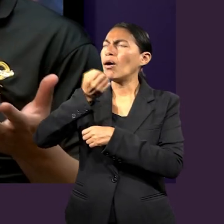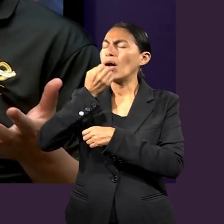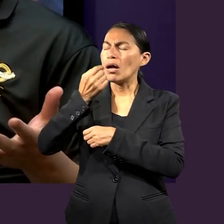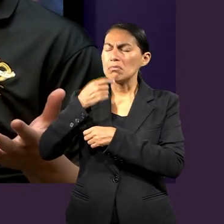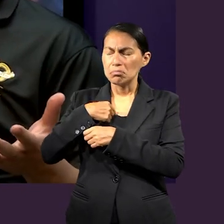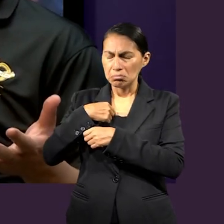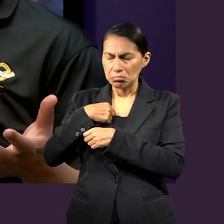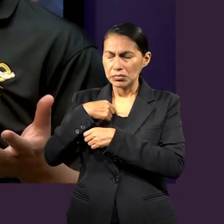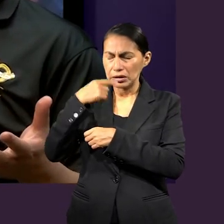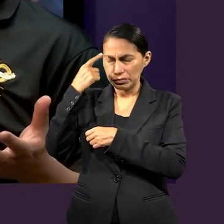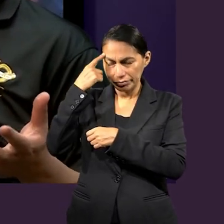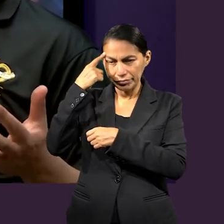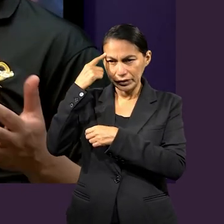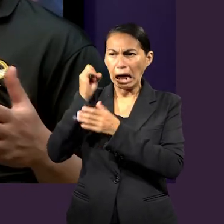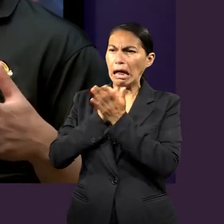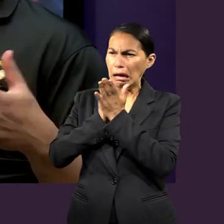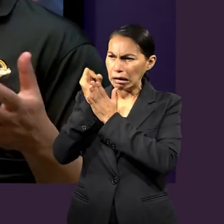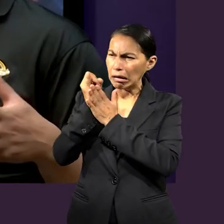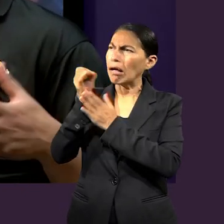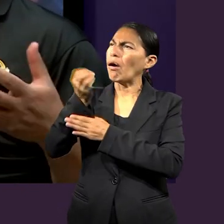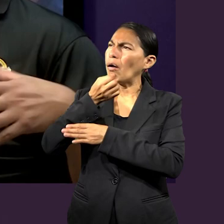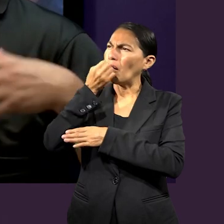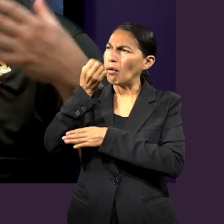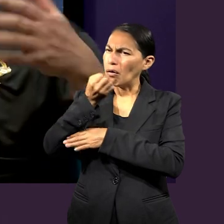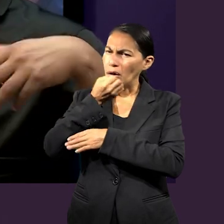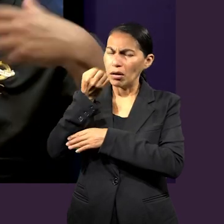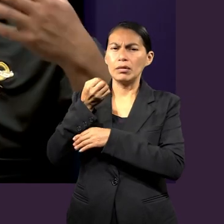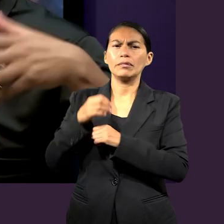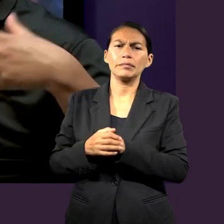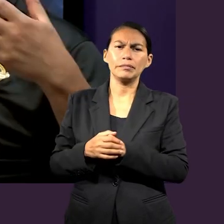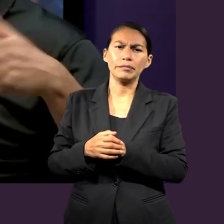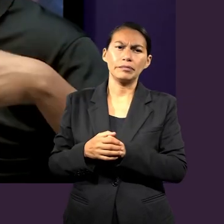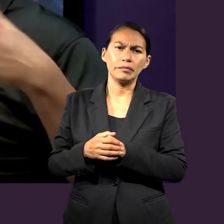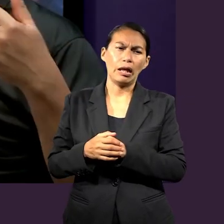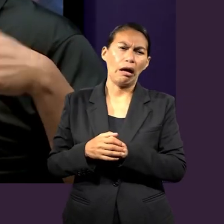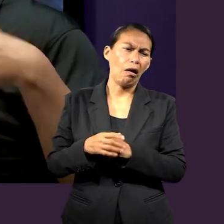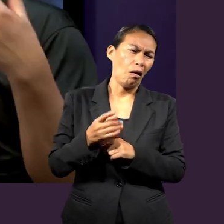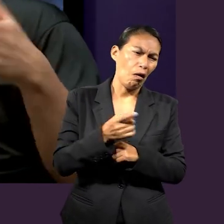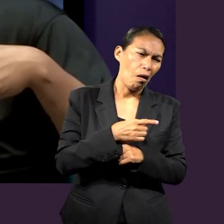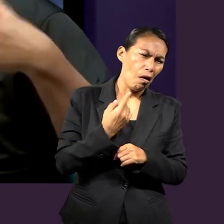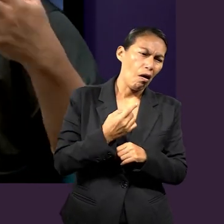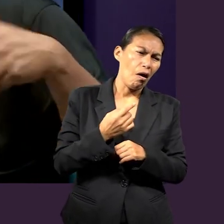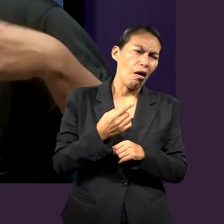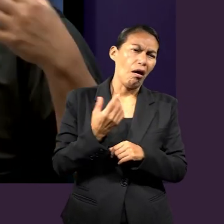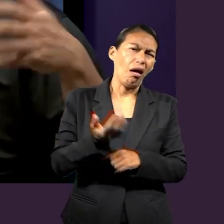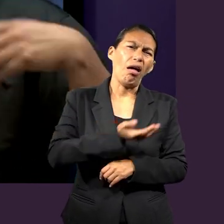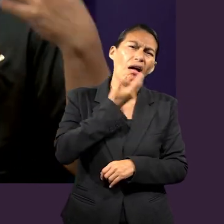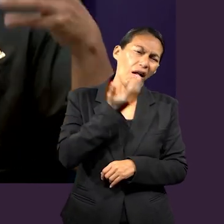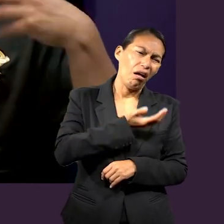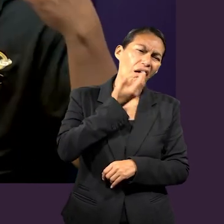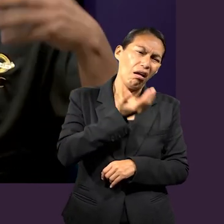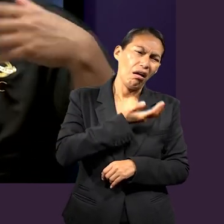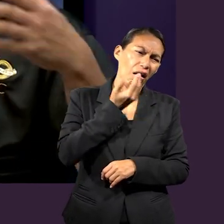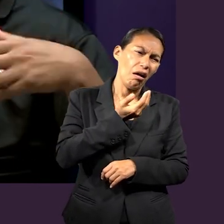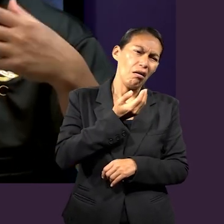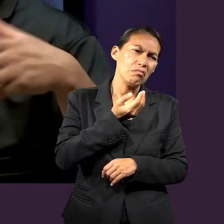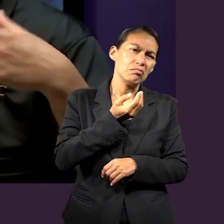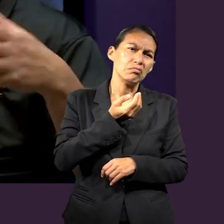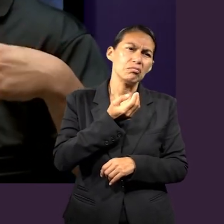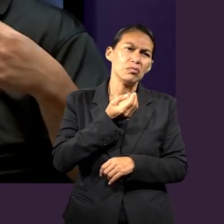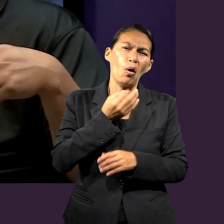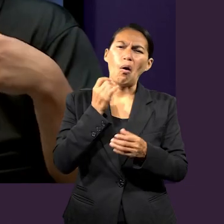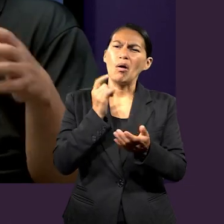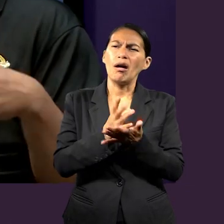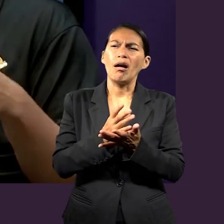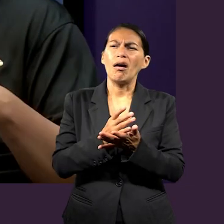conscientemente, vamos a decirlo así. No a través de un mecanismo o algo ya que es como,